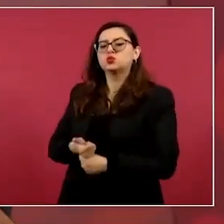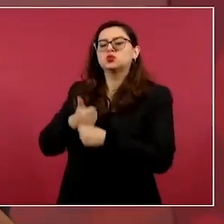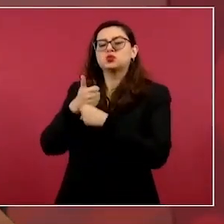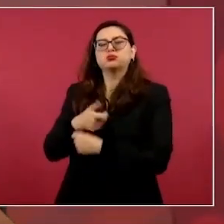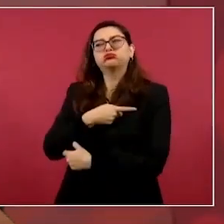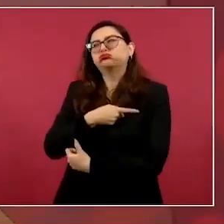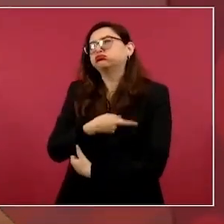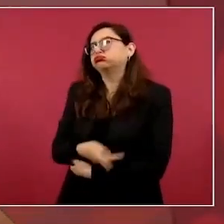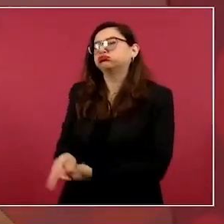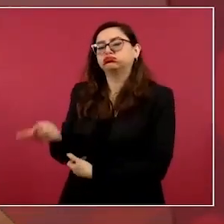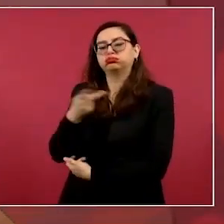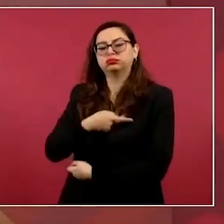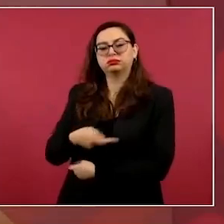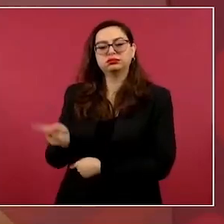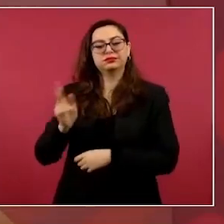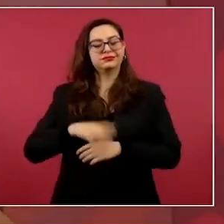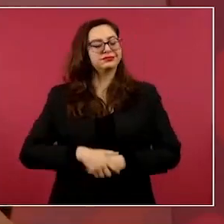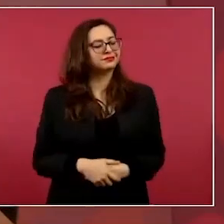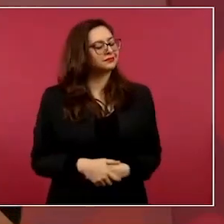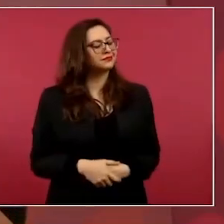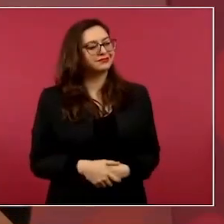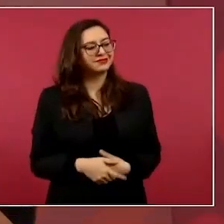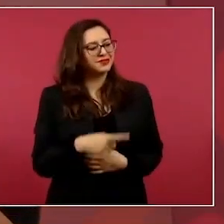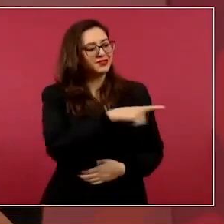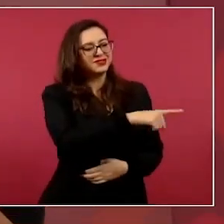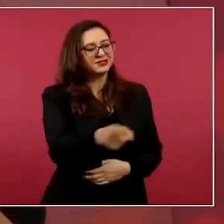Si yo les recordara lo que han hecho.